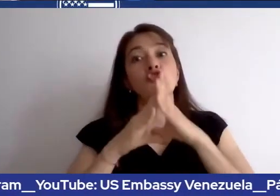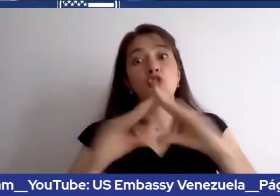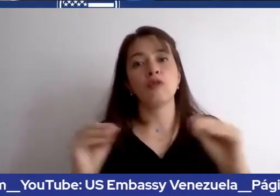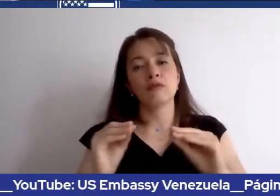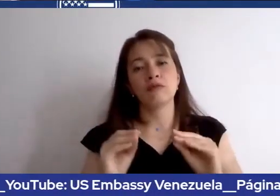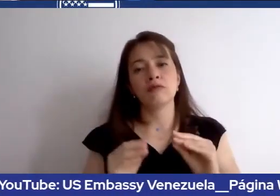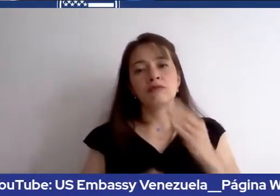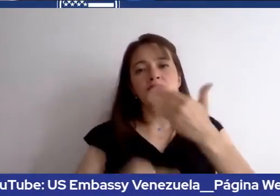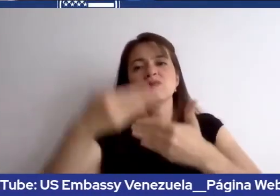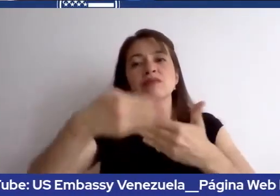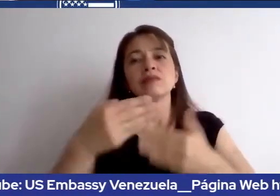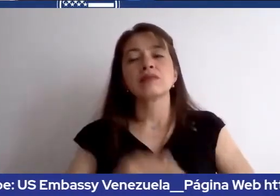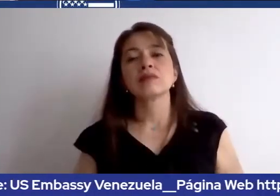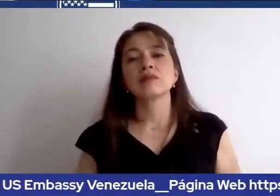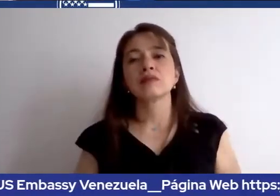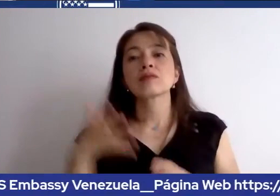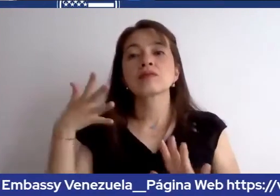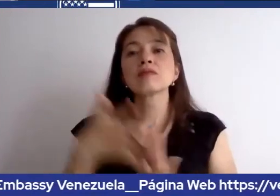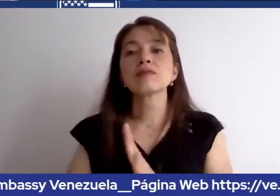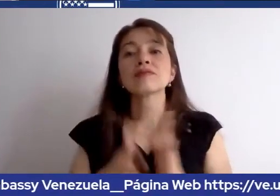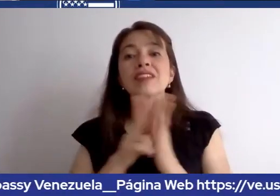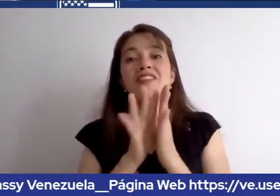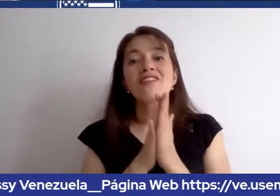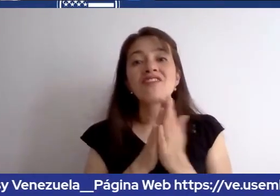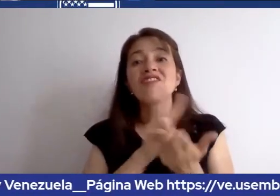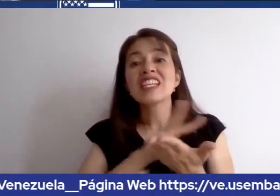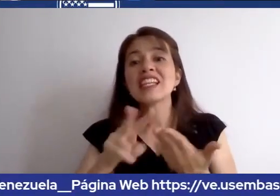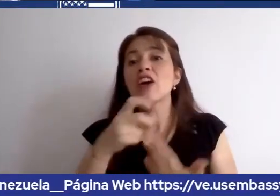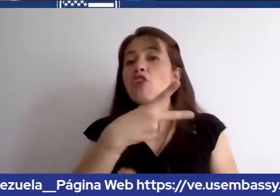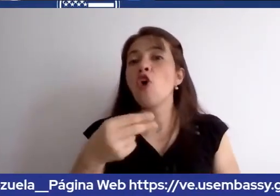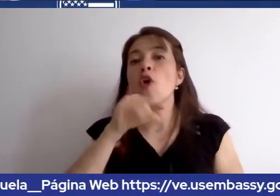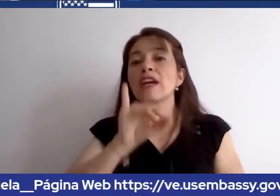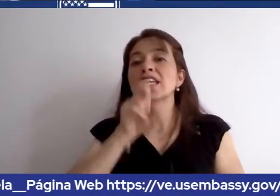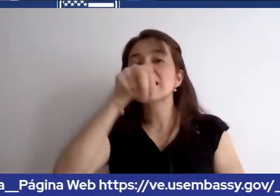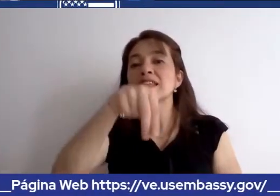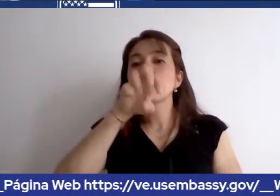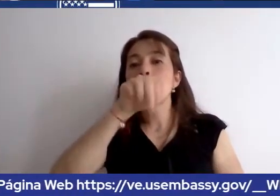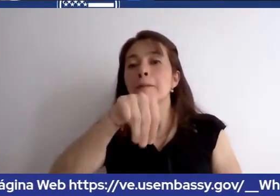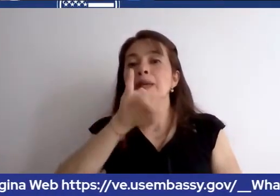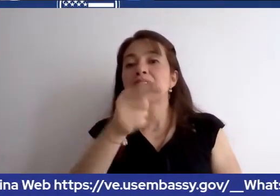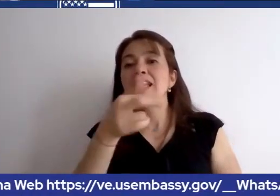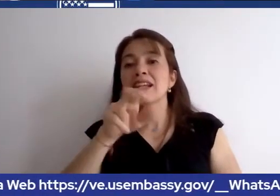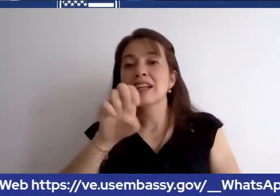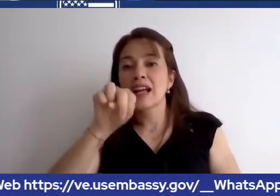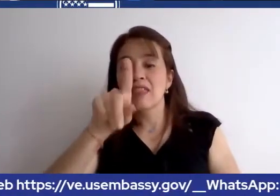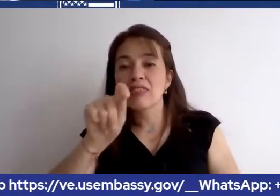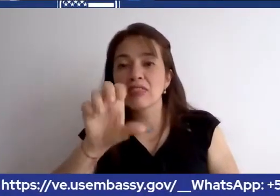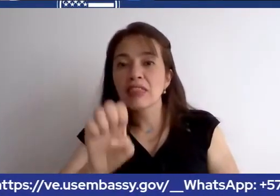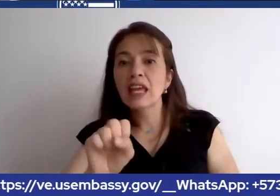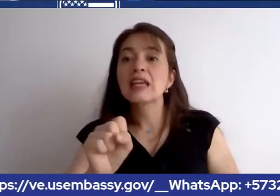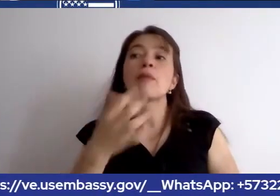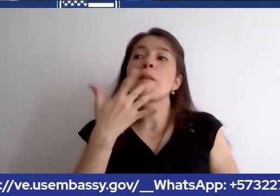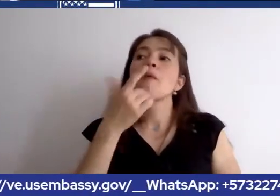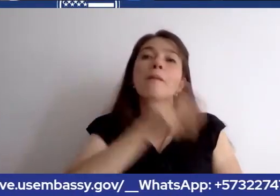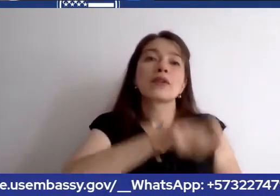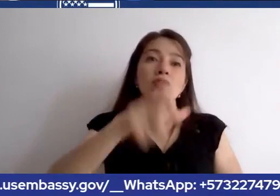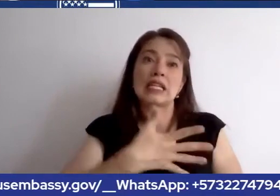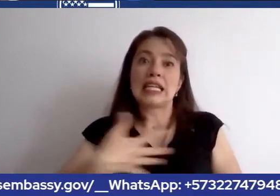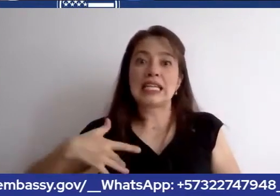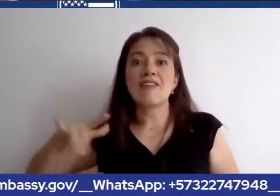visas no inmigrantes tenemos citas para para solicitantes que quieren viajar